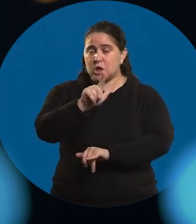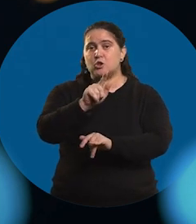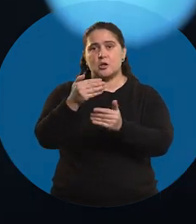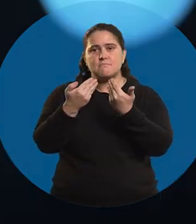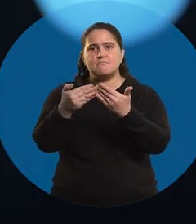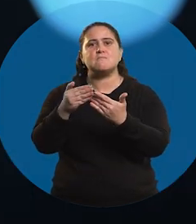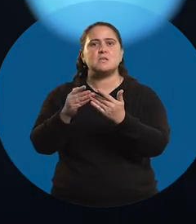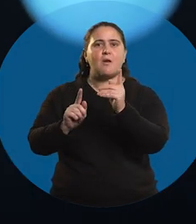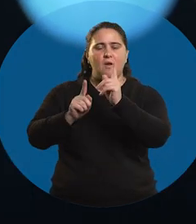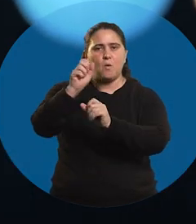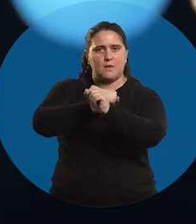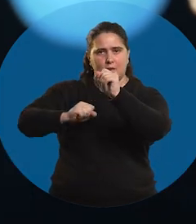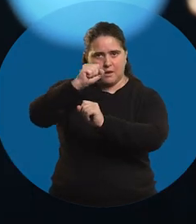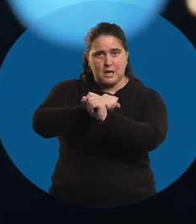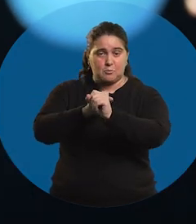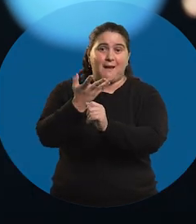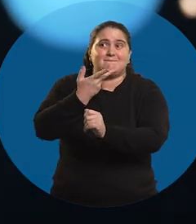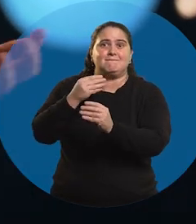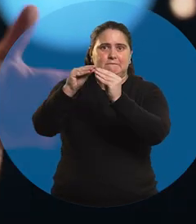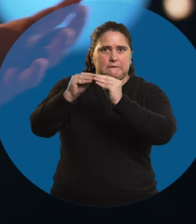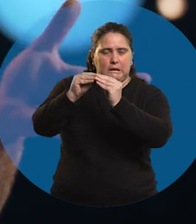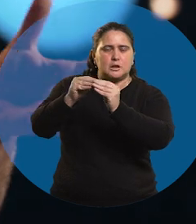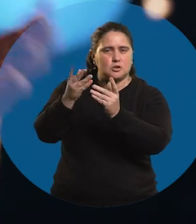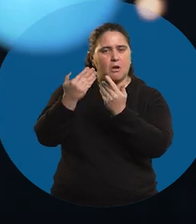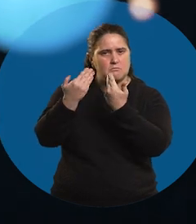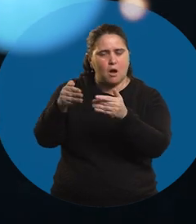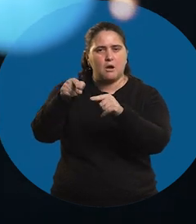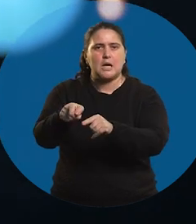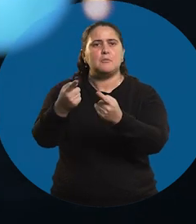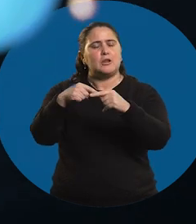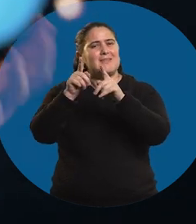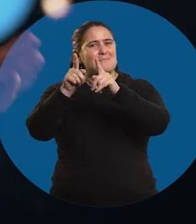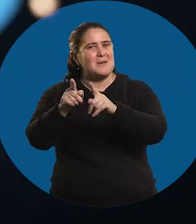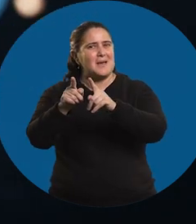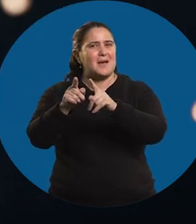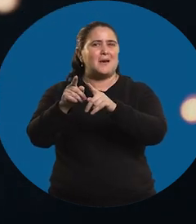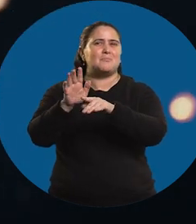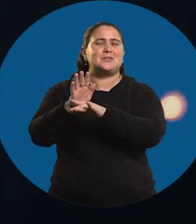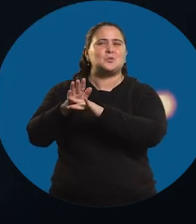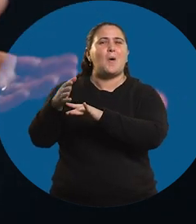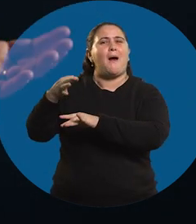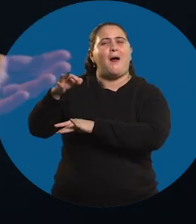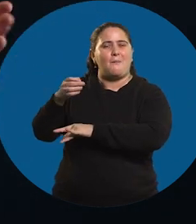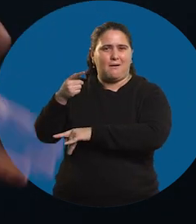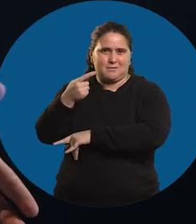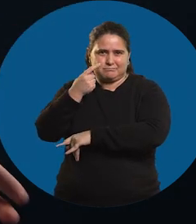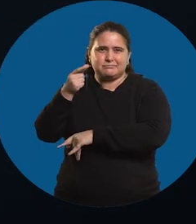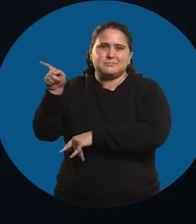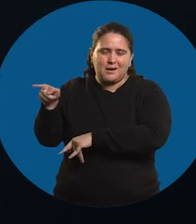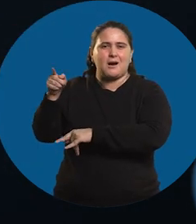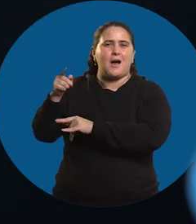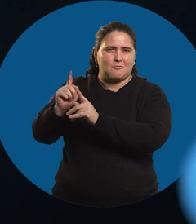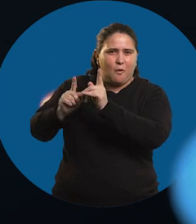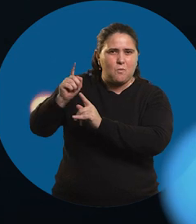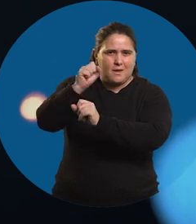arranco Facultad de Ingeniería porque me gustaba la matemática, pero también por una referencia de mi hermana. Mi hermana hacía